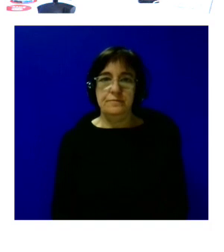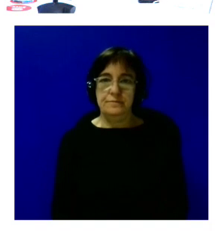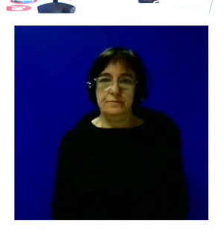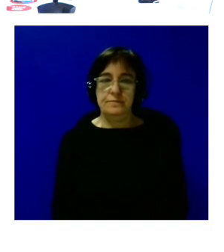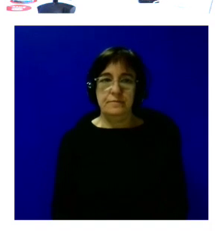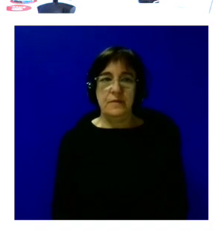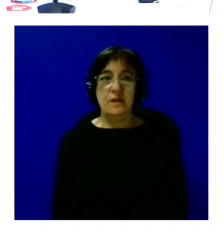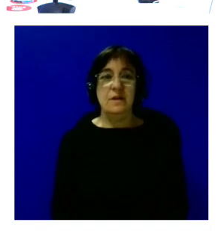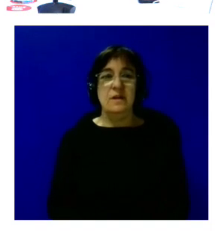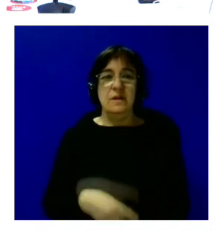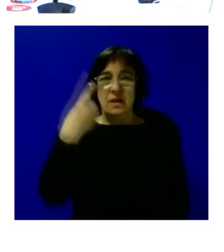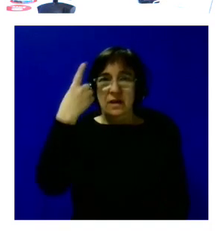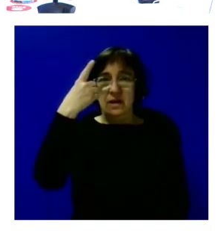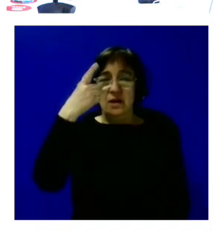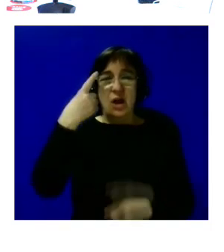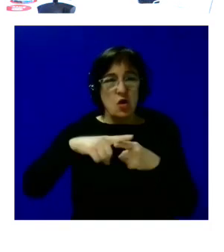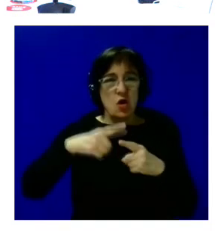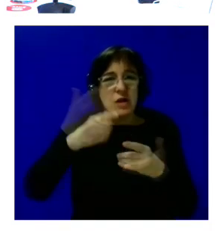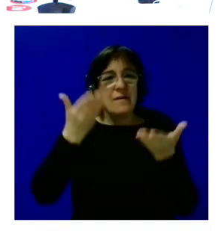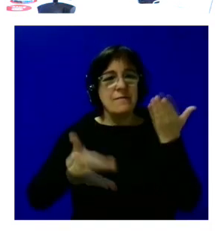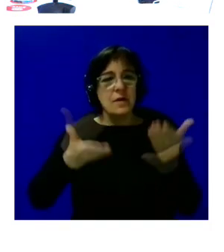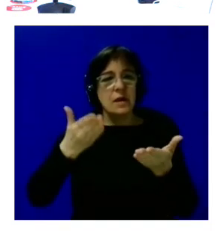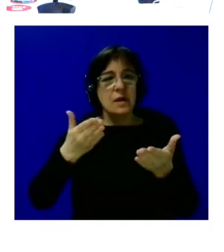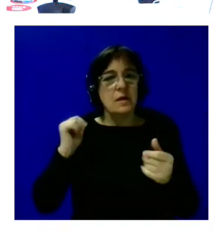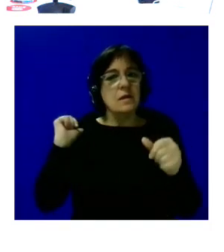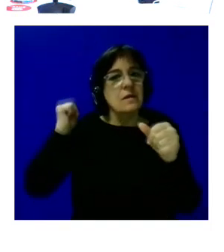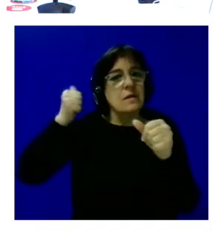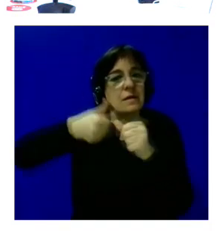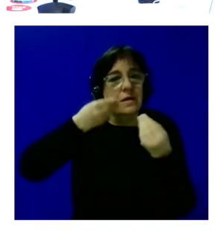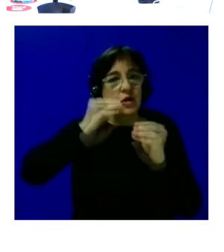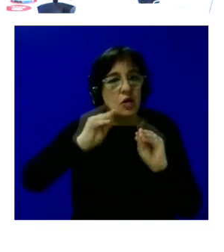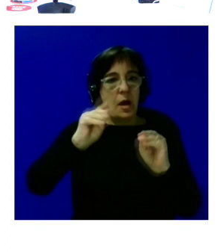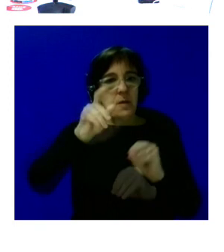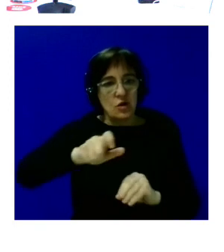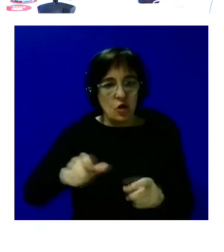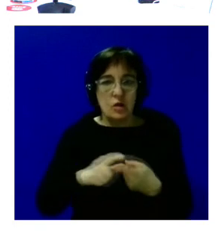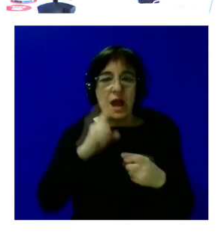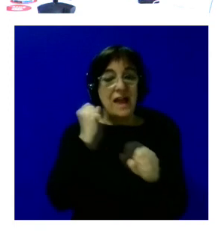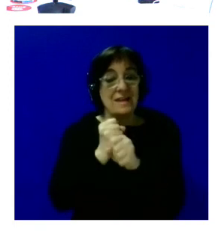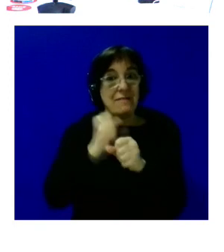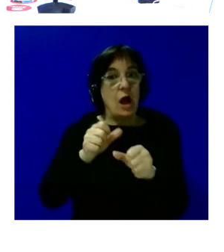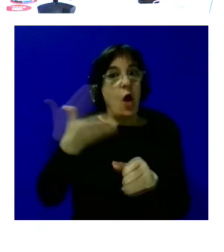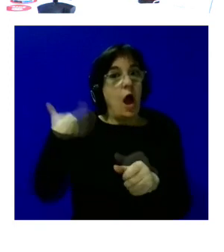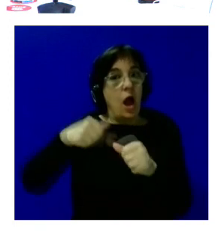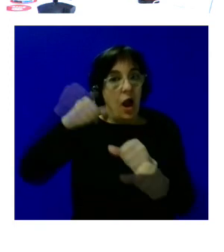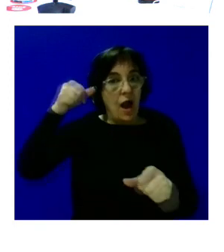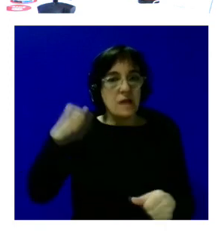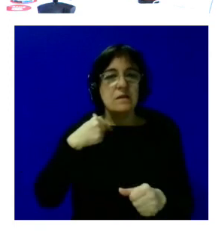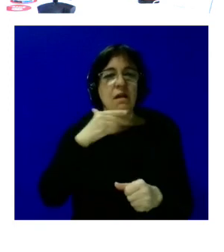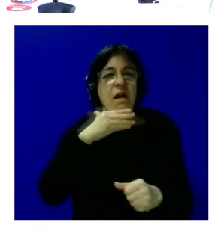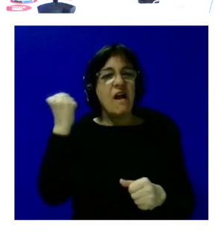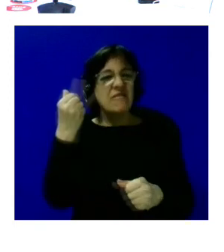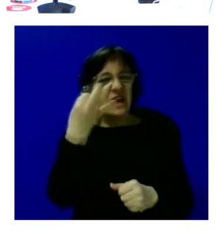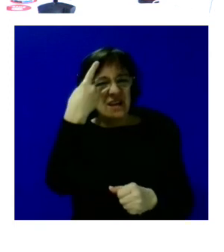otra de las cosas que también evaluamos era cuál era la trayectoria de esa persona si había tenido trabajos anteriores cuáles eran sus habilidades